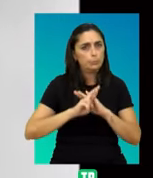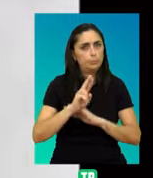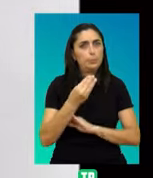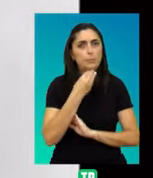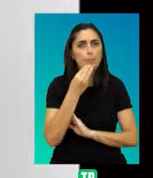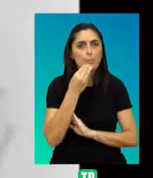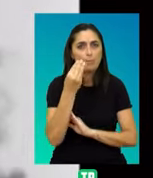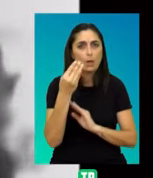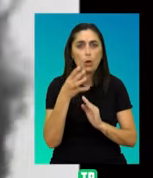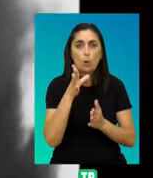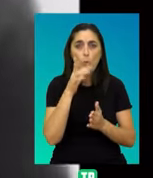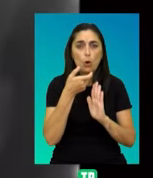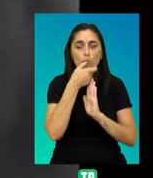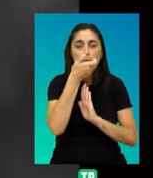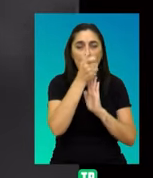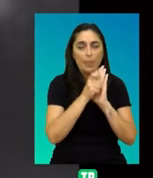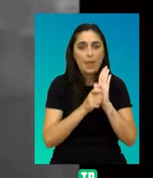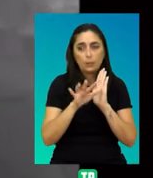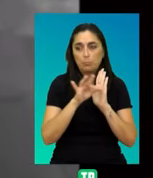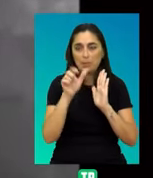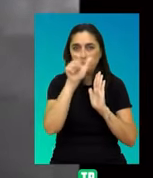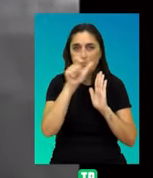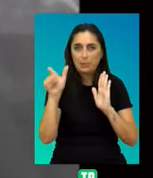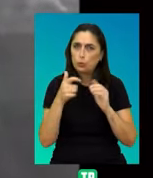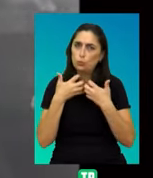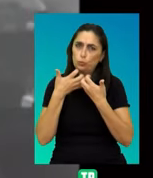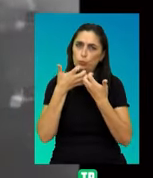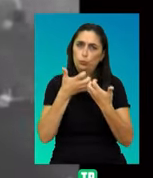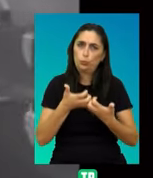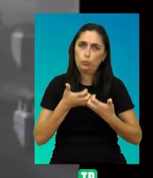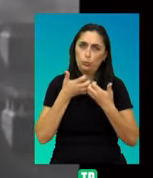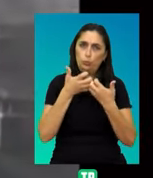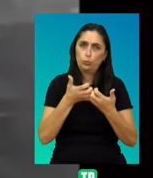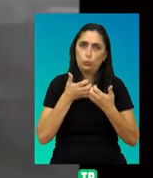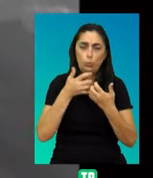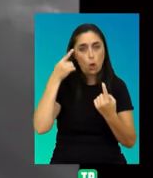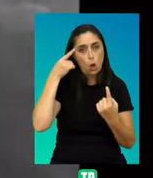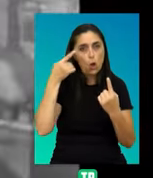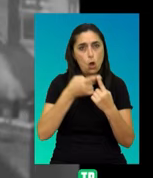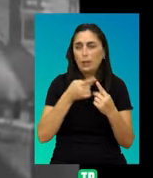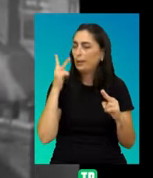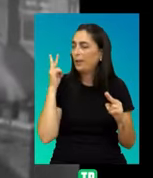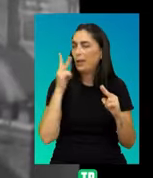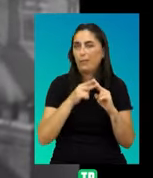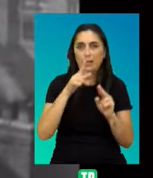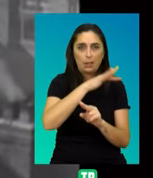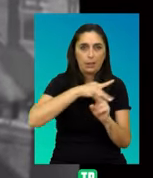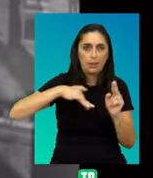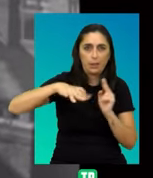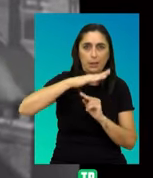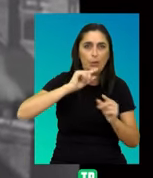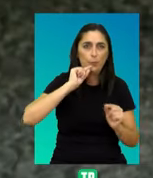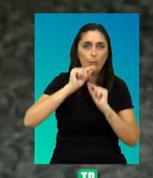circulación de los datos como de la participación ciudadana que generó luchas más amplias y continuas para mejorar la salud de los entornos